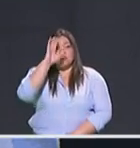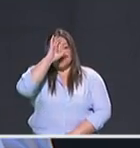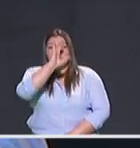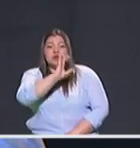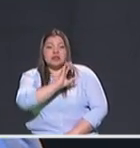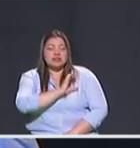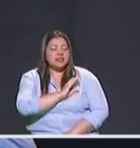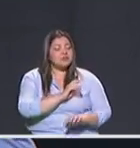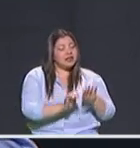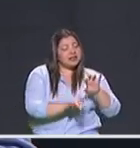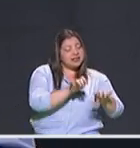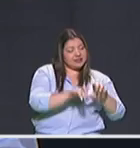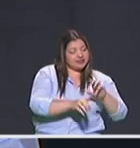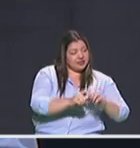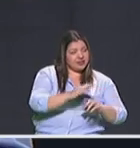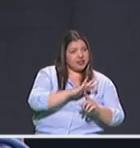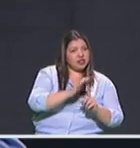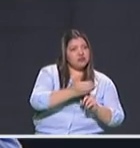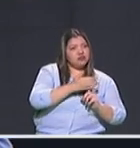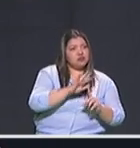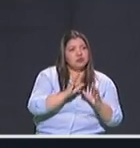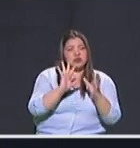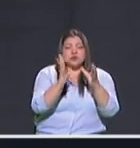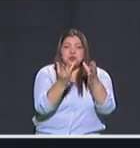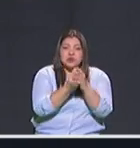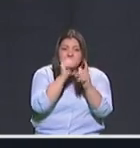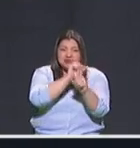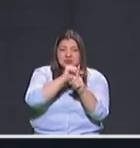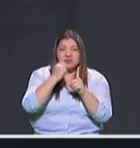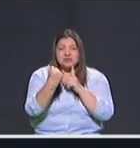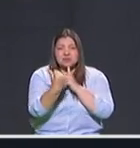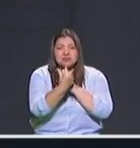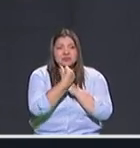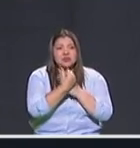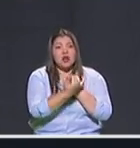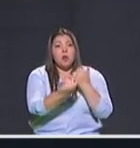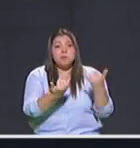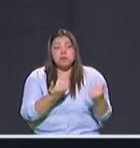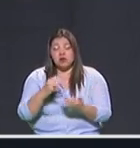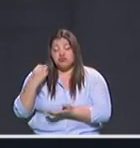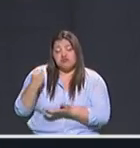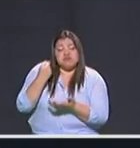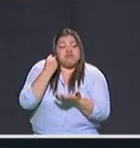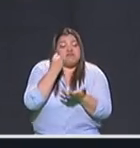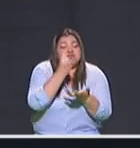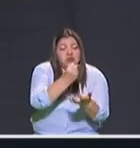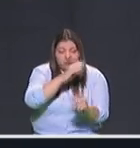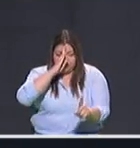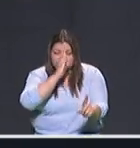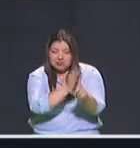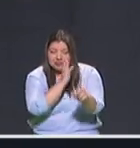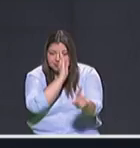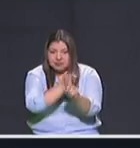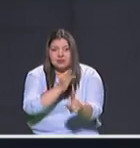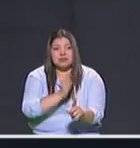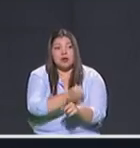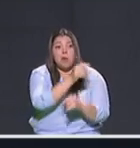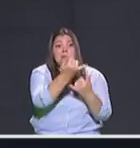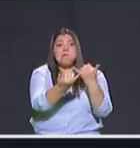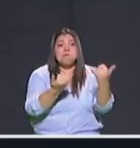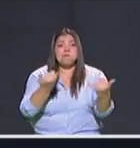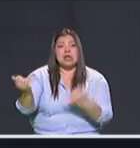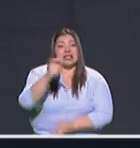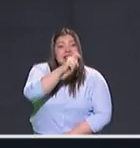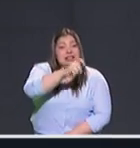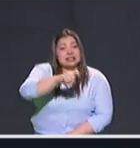Secretaría de Seguridad, pero además con la inclusión social, podemos hacer que los recursos lleguen exactamente a donde los necesitamos. En los barrios, por